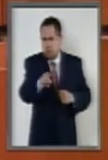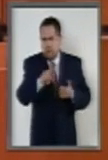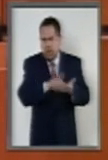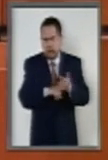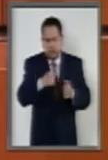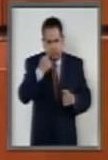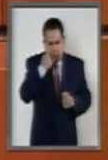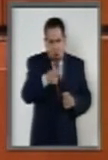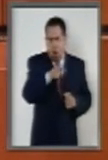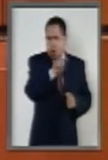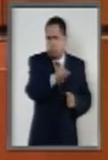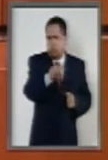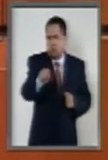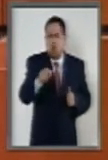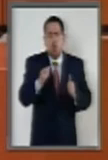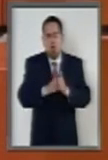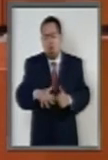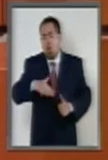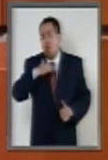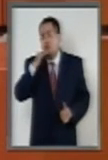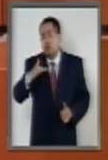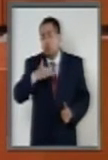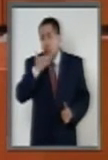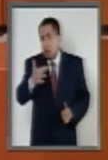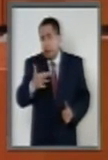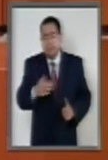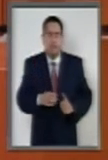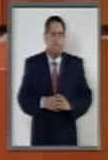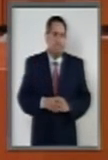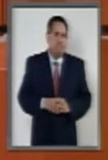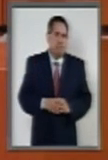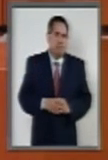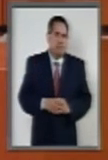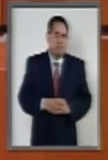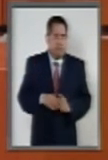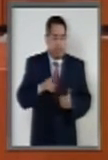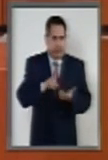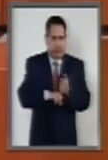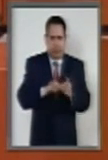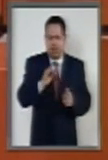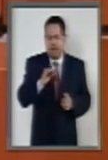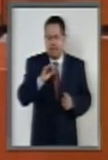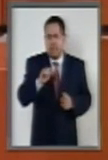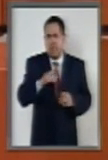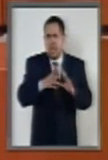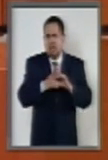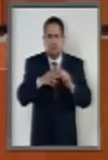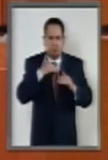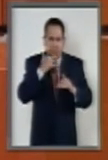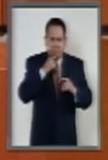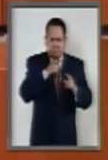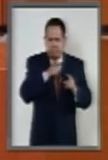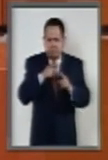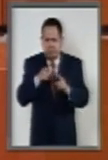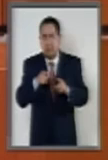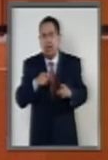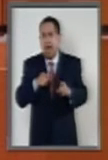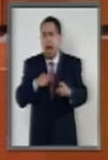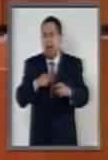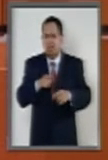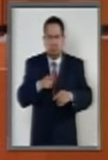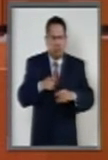vinculados a la corrupción. Esta Fiscalía se convertirá en una